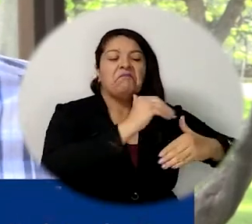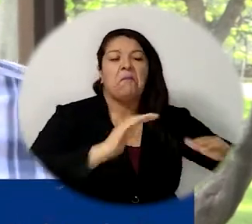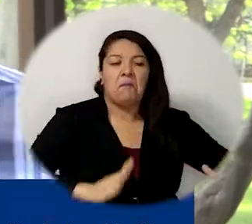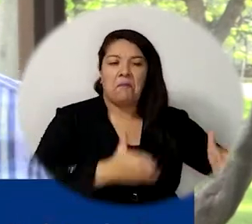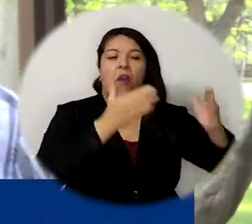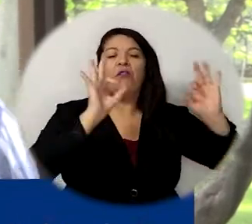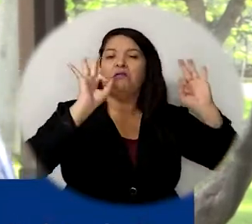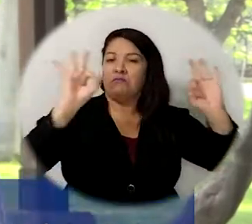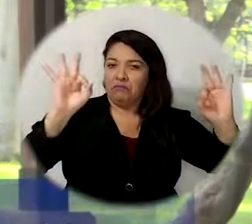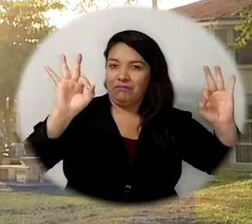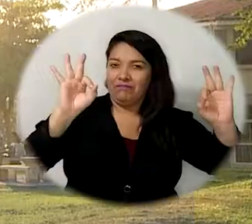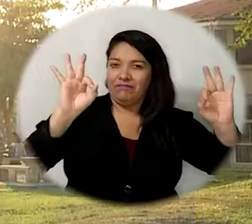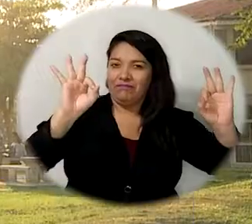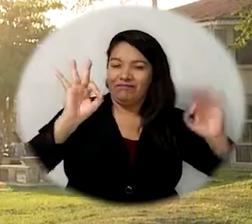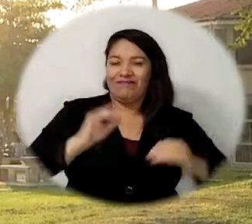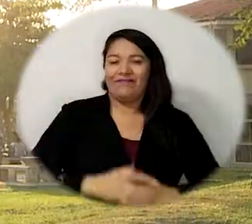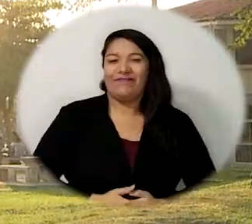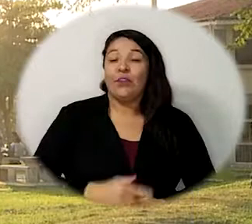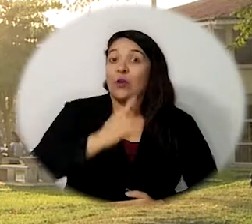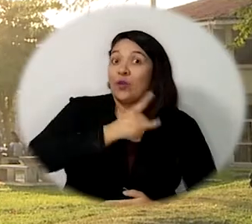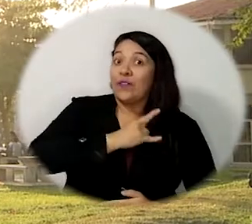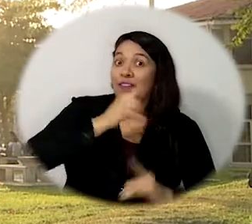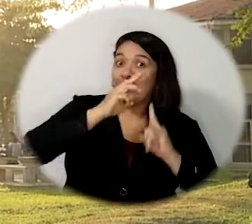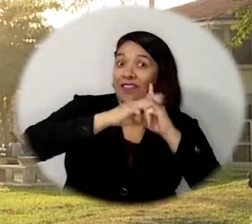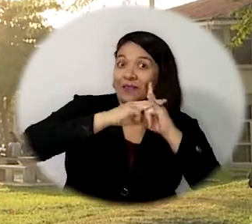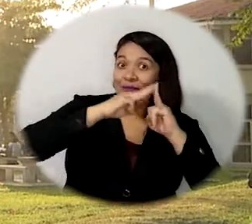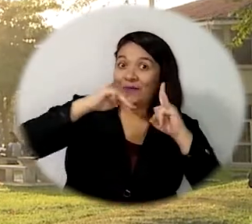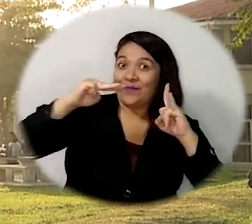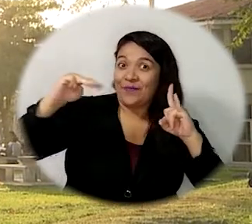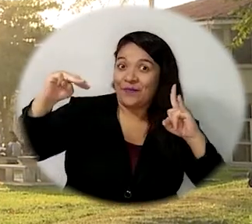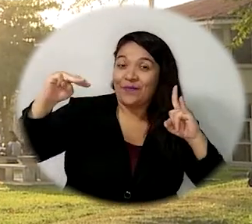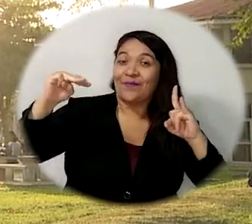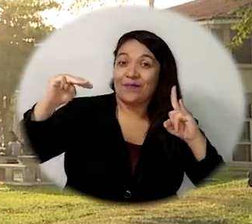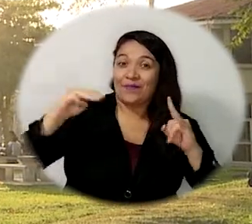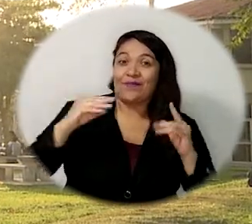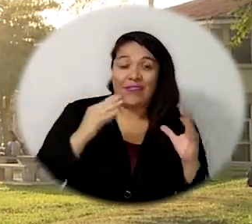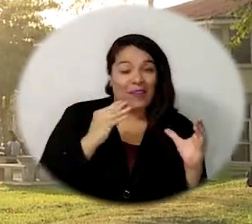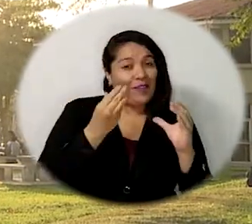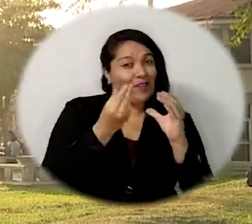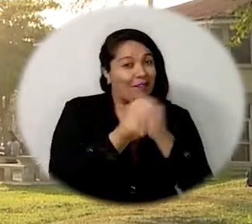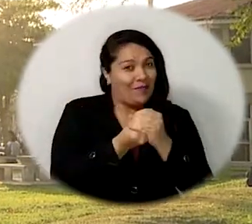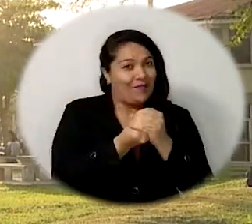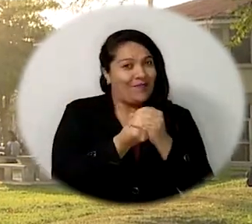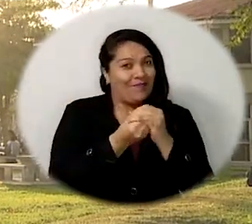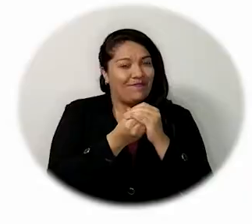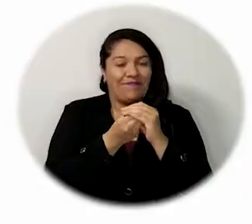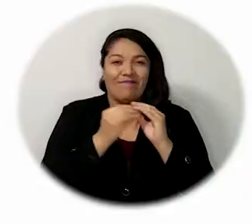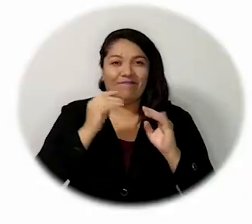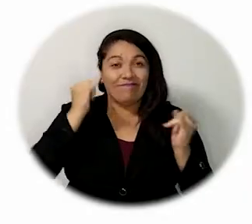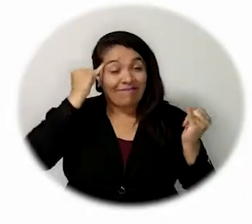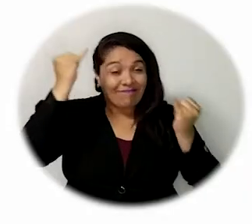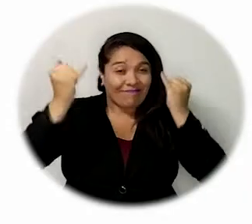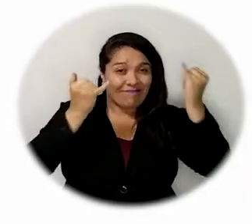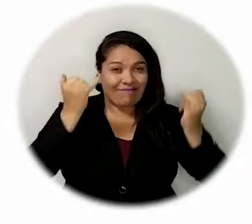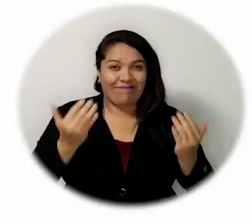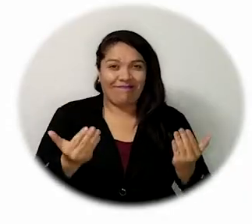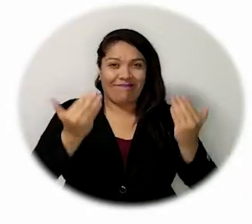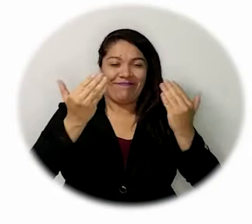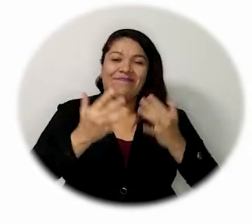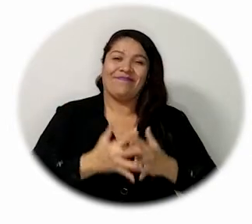acreditación por alta calidad de la universidad. Universidad del Magdalena. Más incluyente e innovadora.